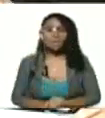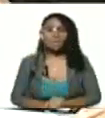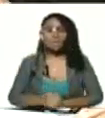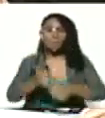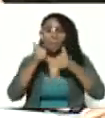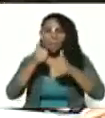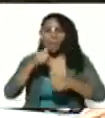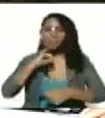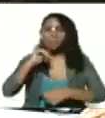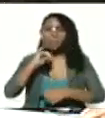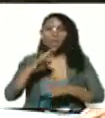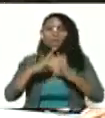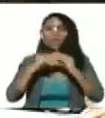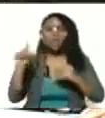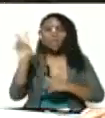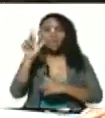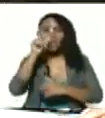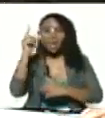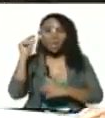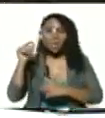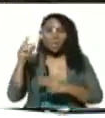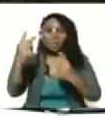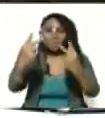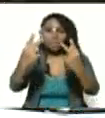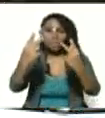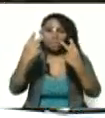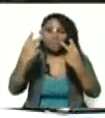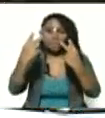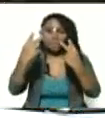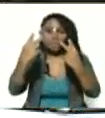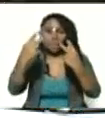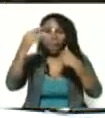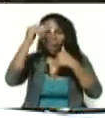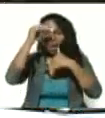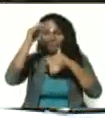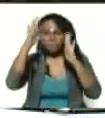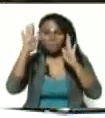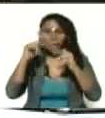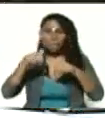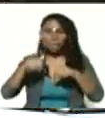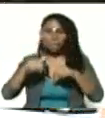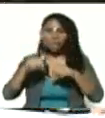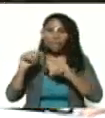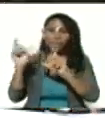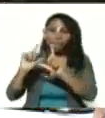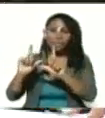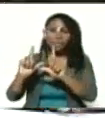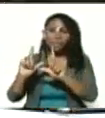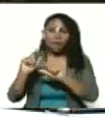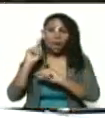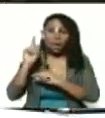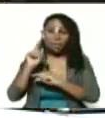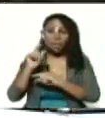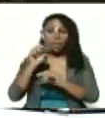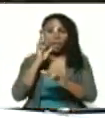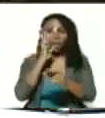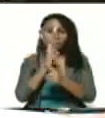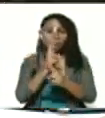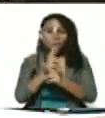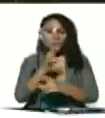informada todos los venezolanos y venezolanas que nos ven a través de la televisión a través de las redes